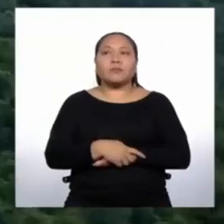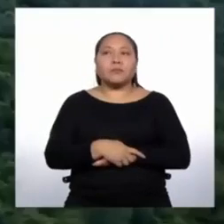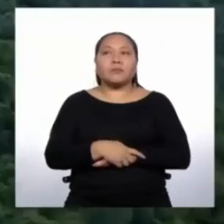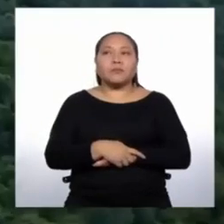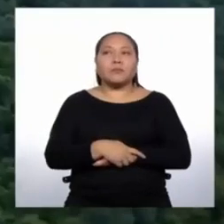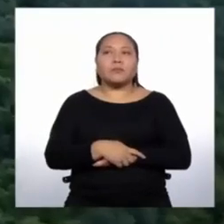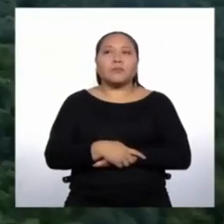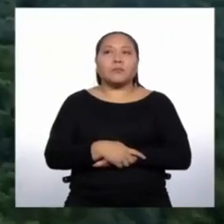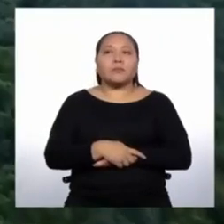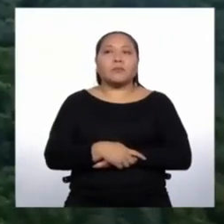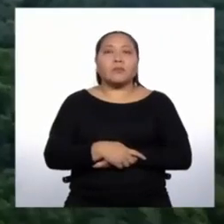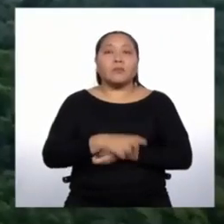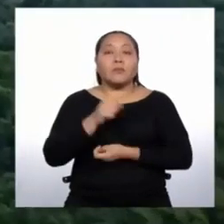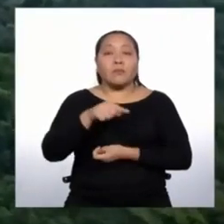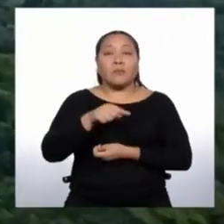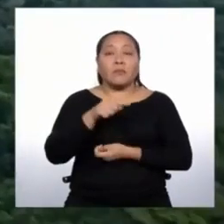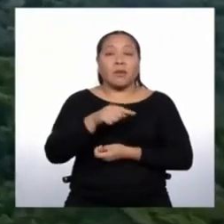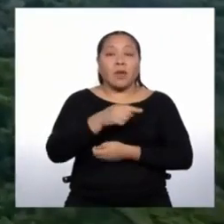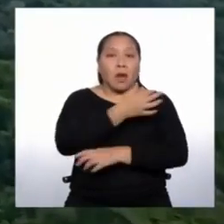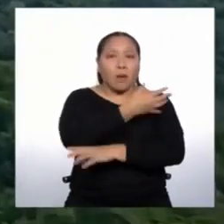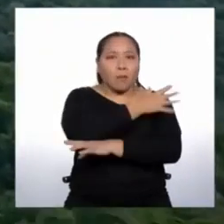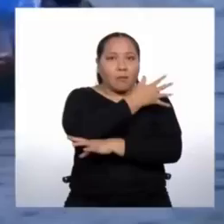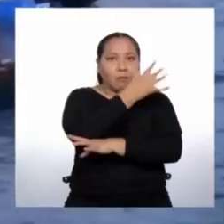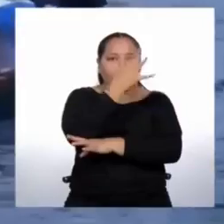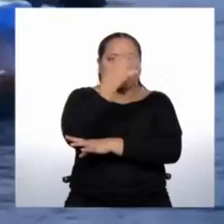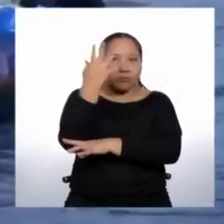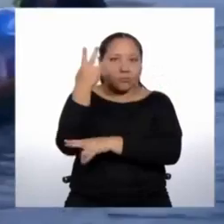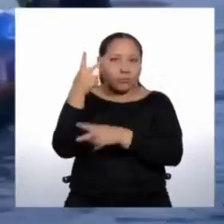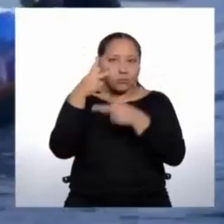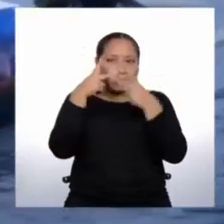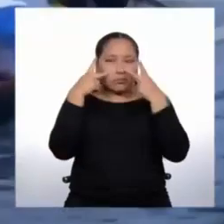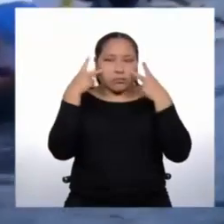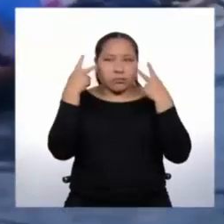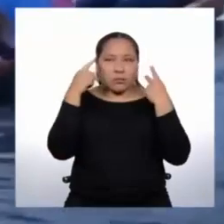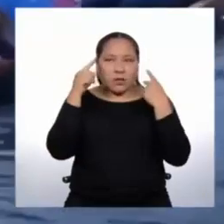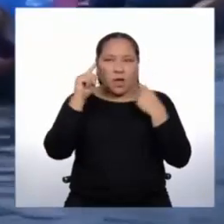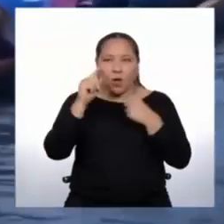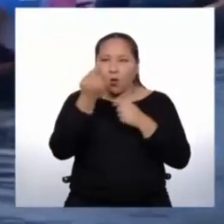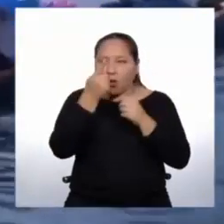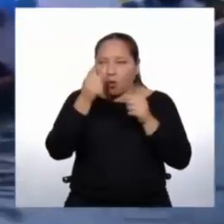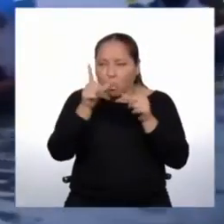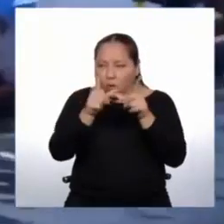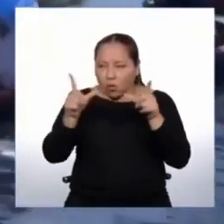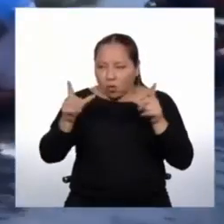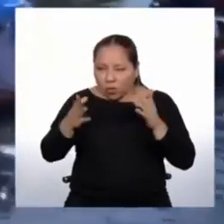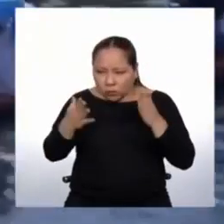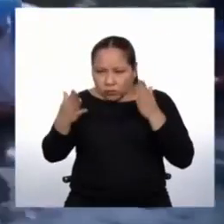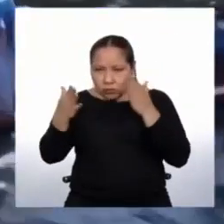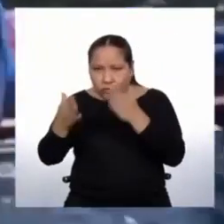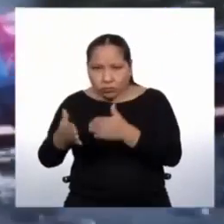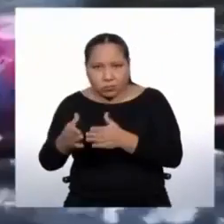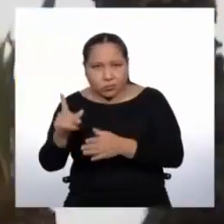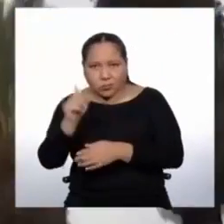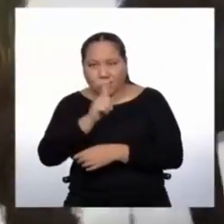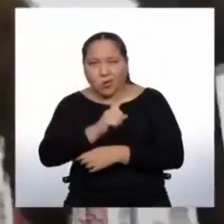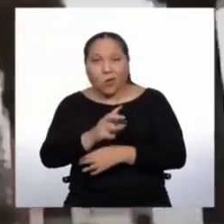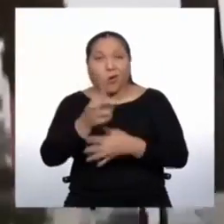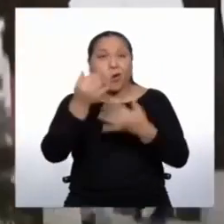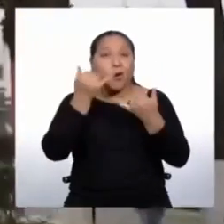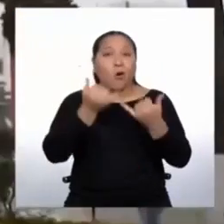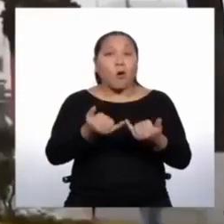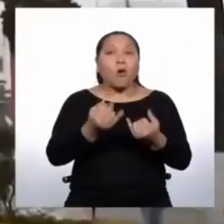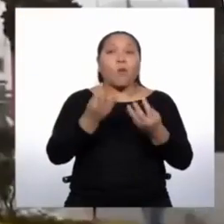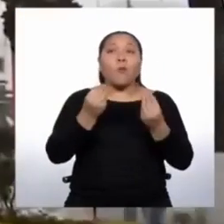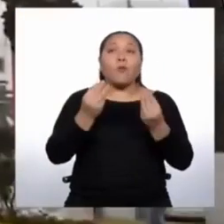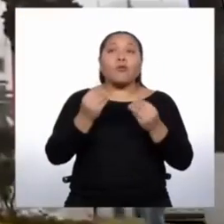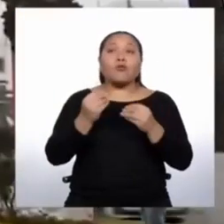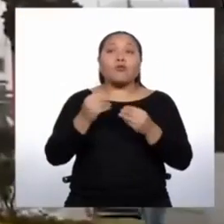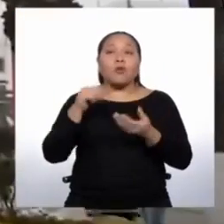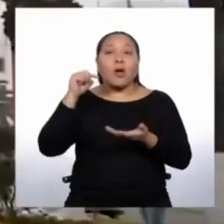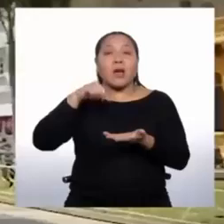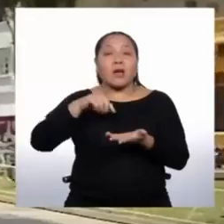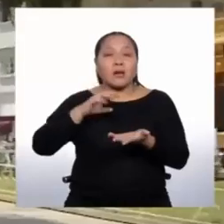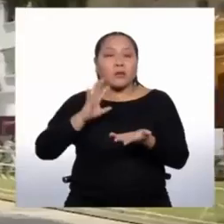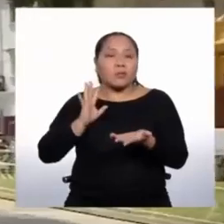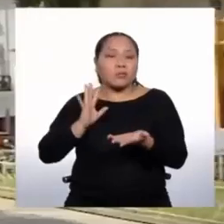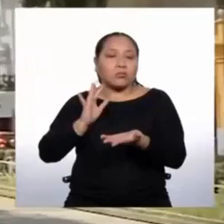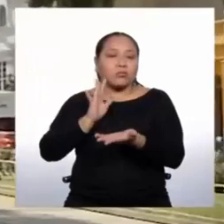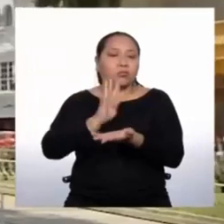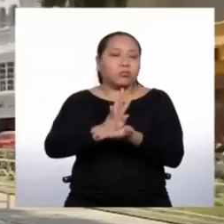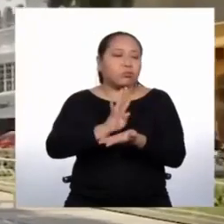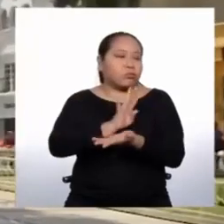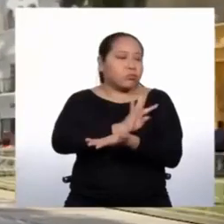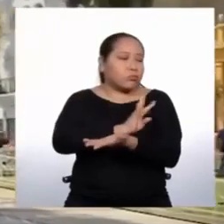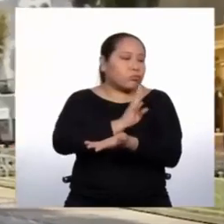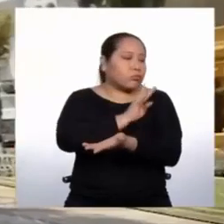Pero la Amazonía no es tampoco el único foco. Hoy existe mucha migración interna hacia